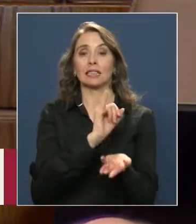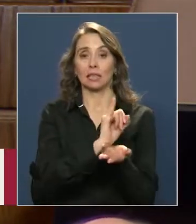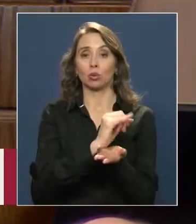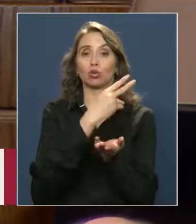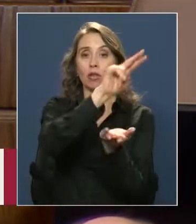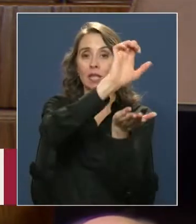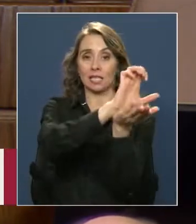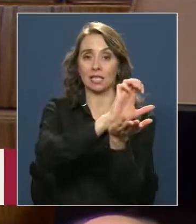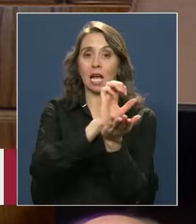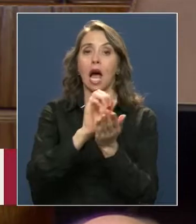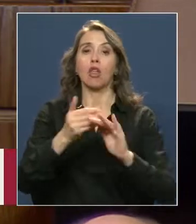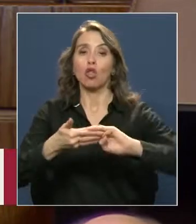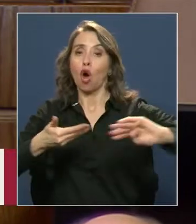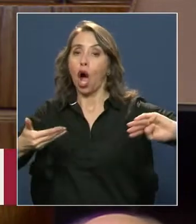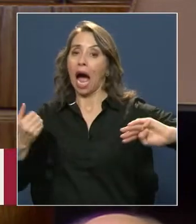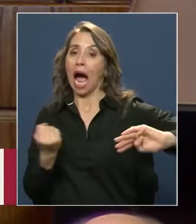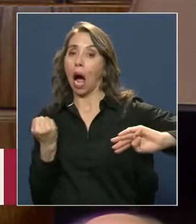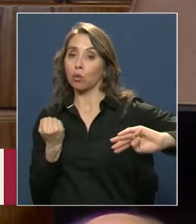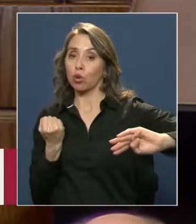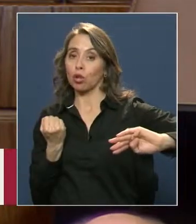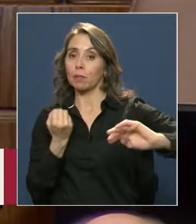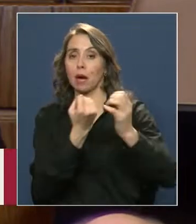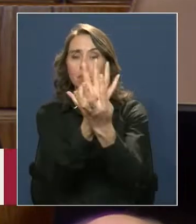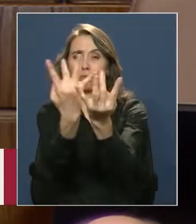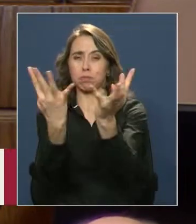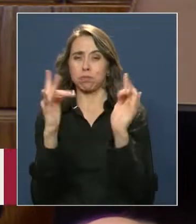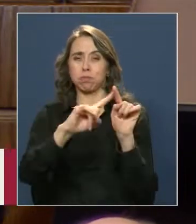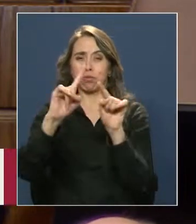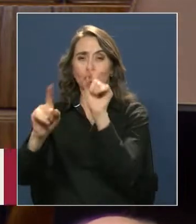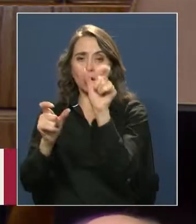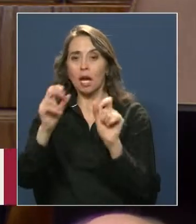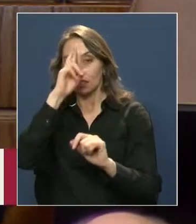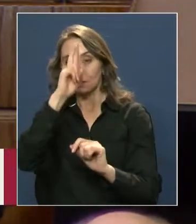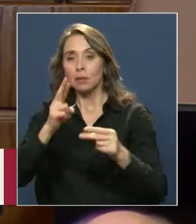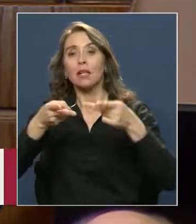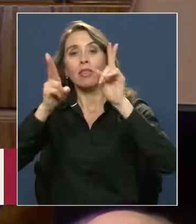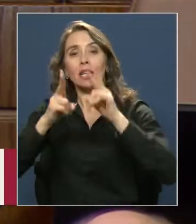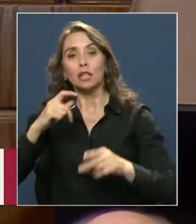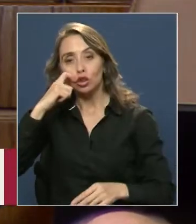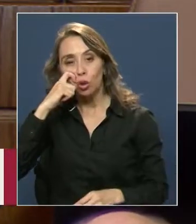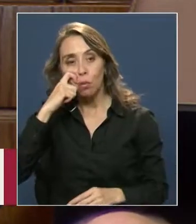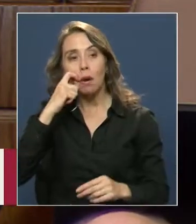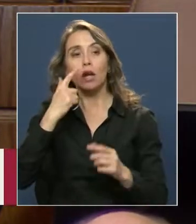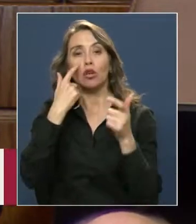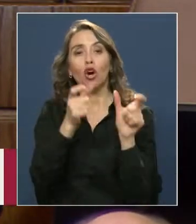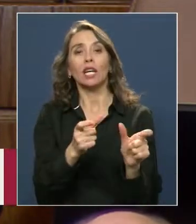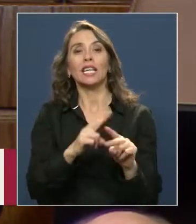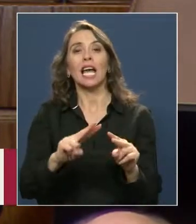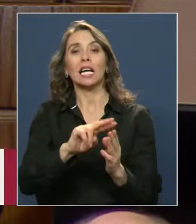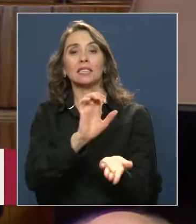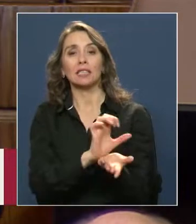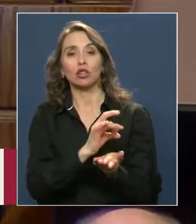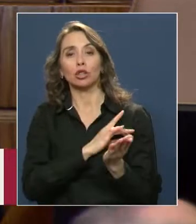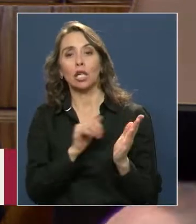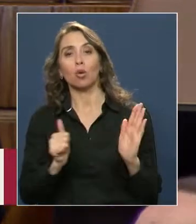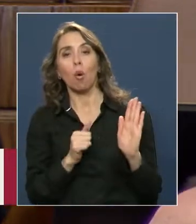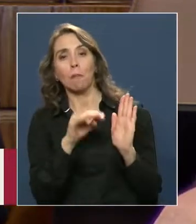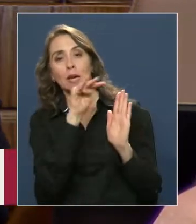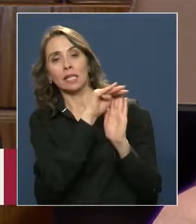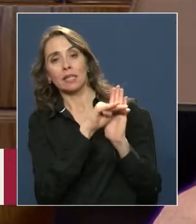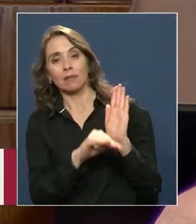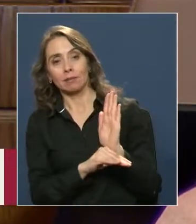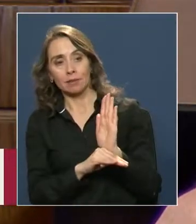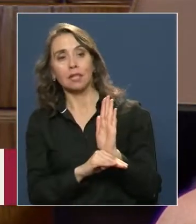pluralista promueve una cultura respetuosa de los derechos humanos, monitorea el quehacer del Estado de Chile a partir de estándares en la materia y